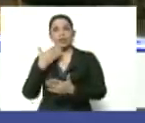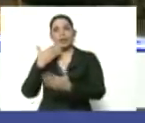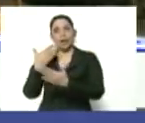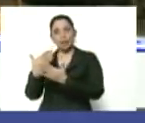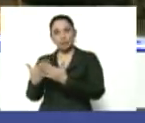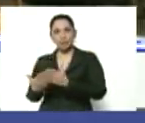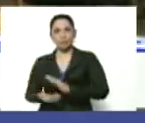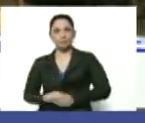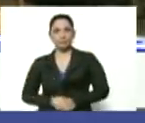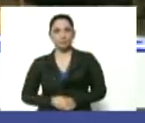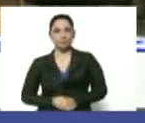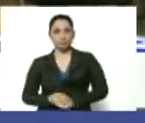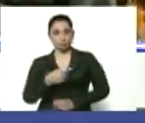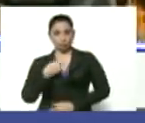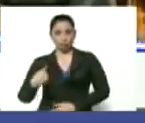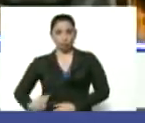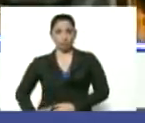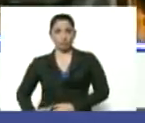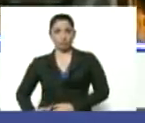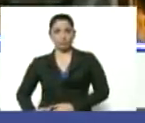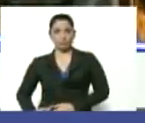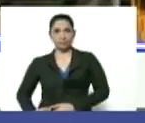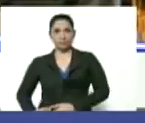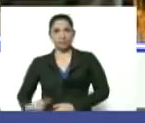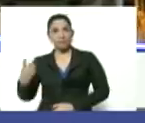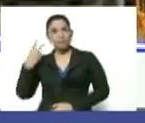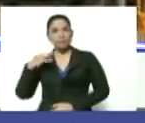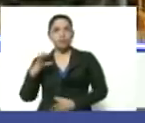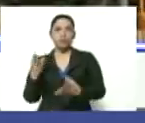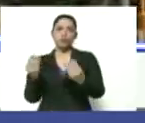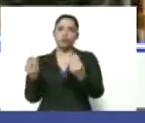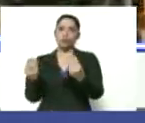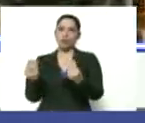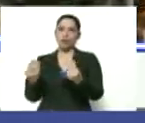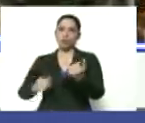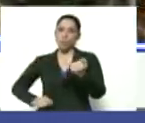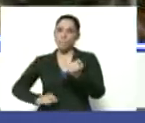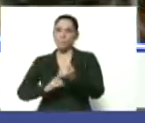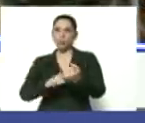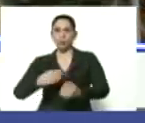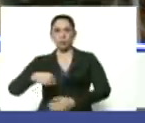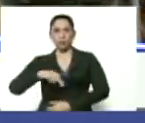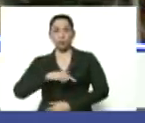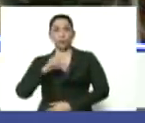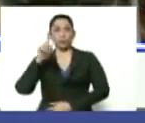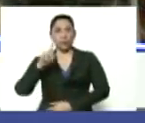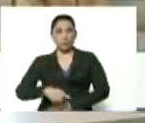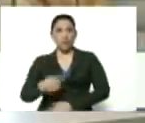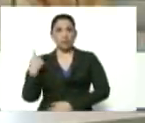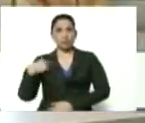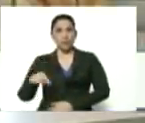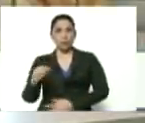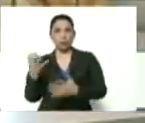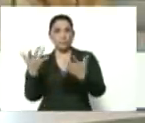a la China, importante punto de apoyo. También tengo aquí en mis manos,